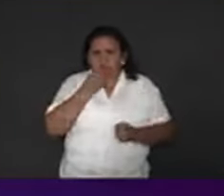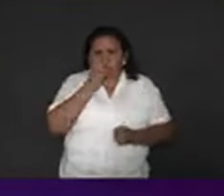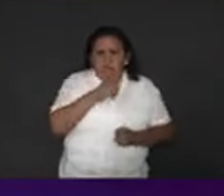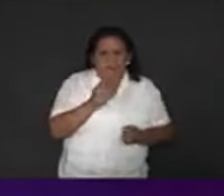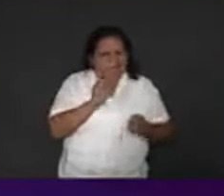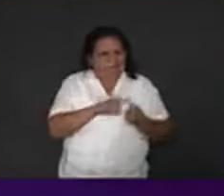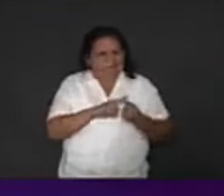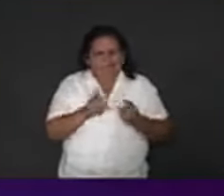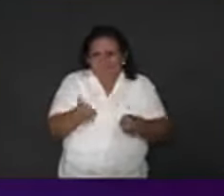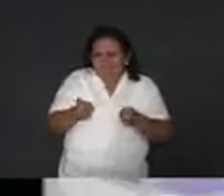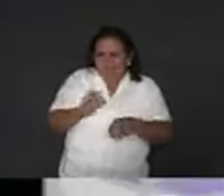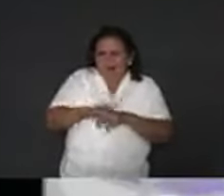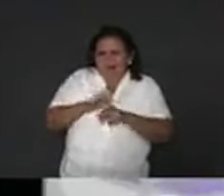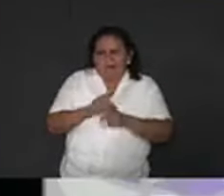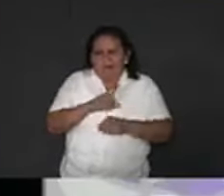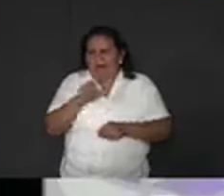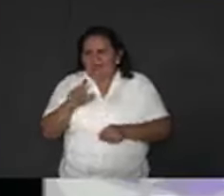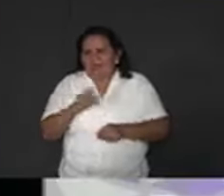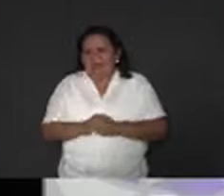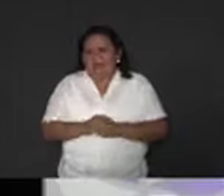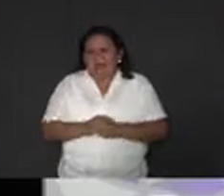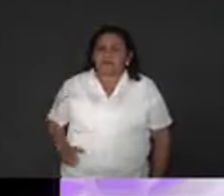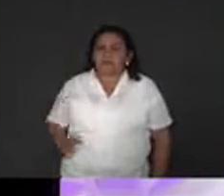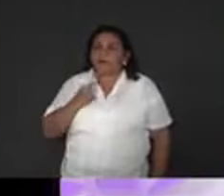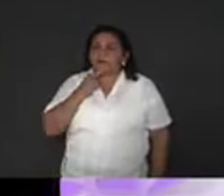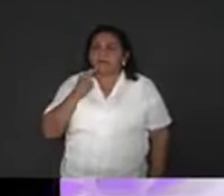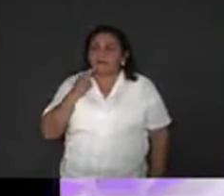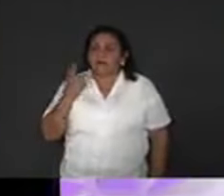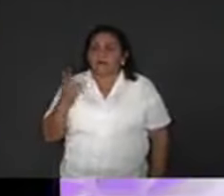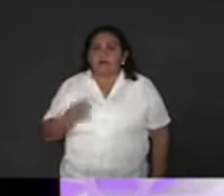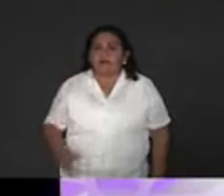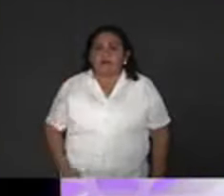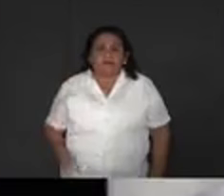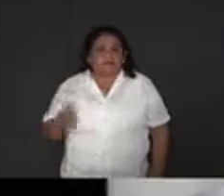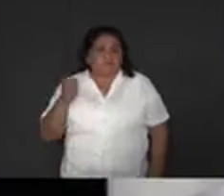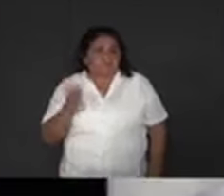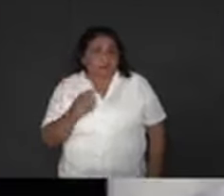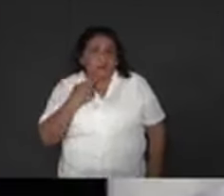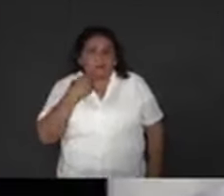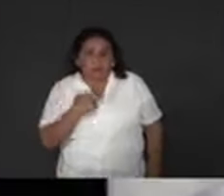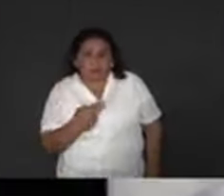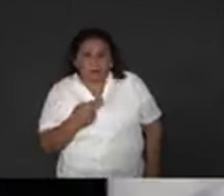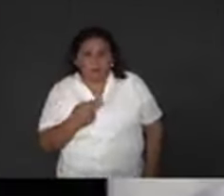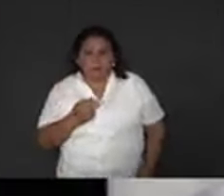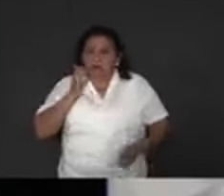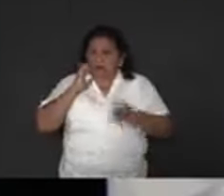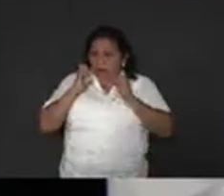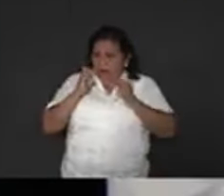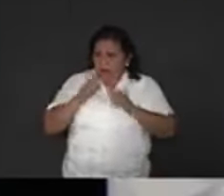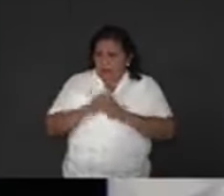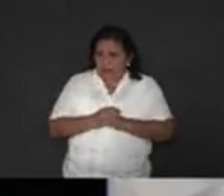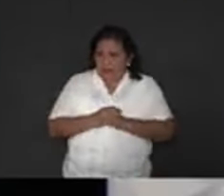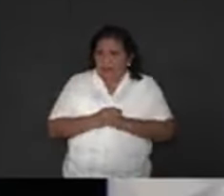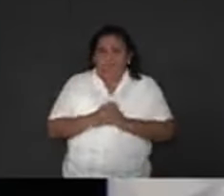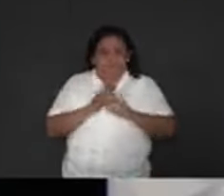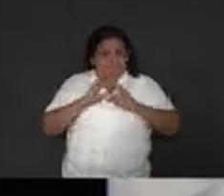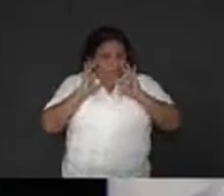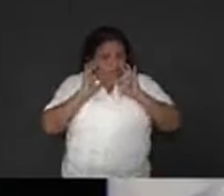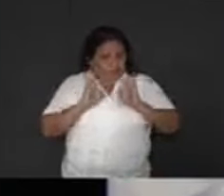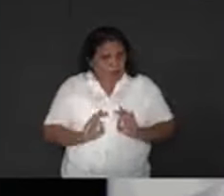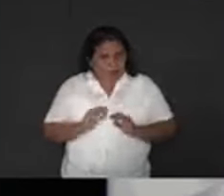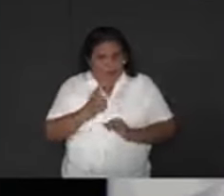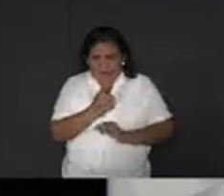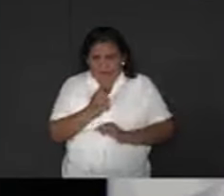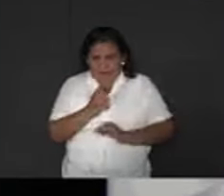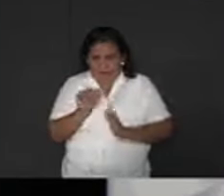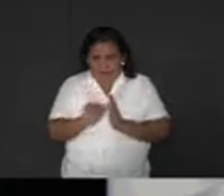ellos robó más. Ayúdame a sacar a la vieja política. Estos son los resultados de las encuestas serias que se han publicado hasta el mes pasado.